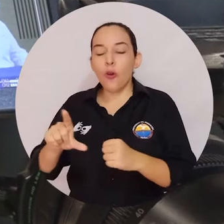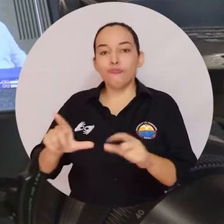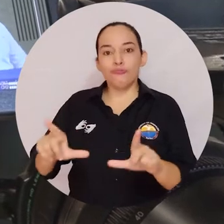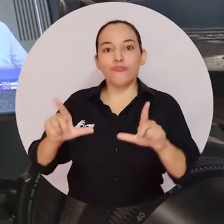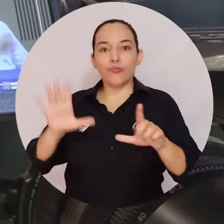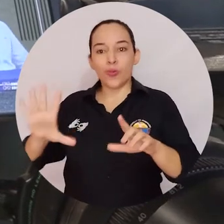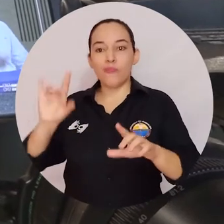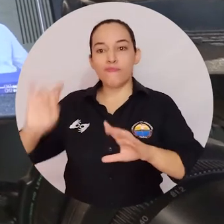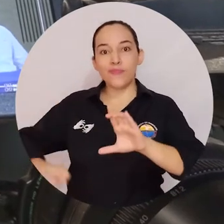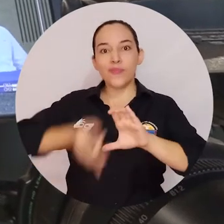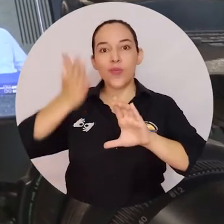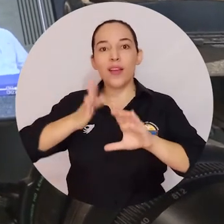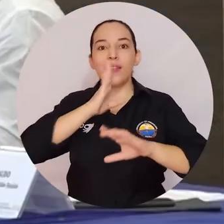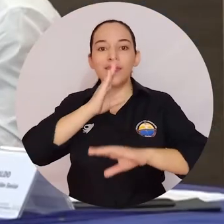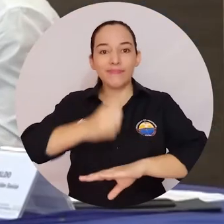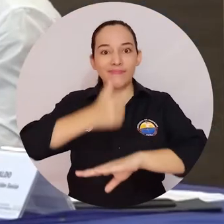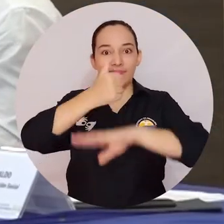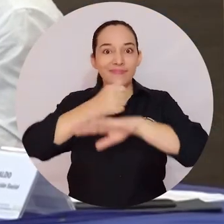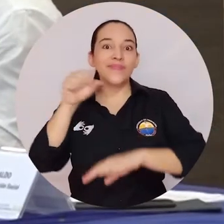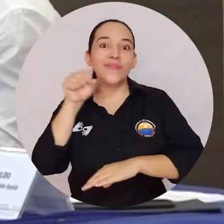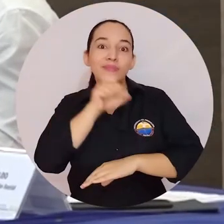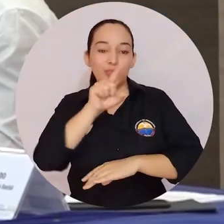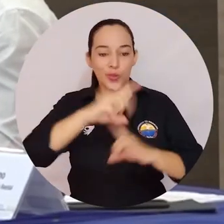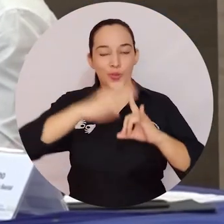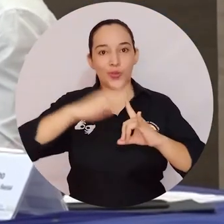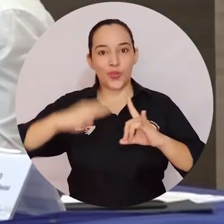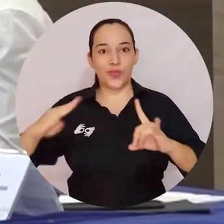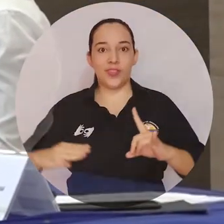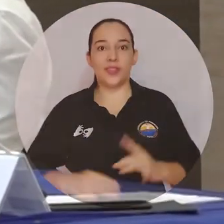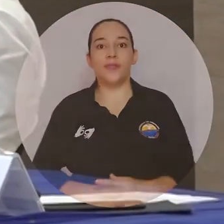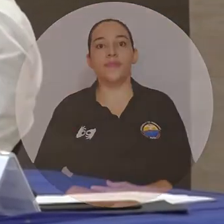virtual presidido por el doctor Pablo Vera Salazar, rector de la Alma Mater.